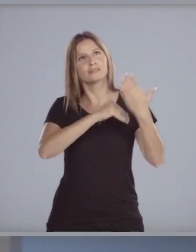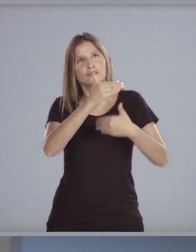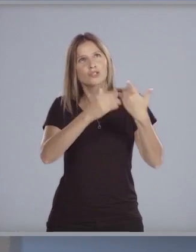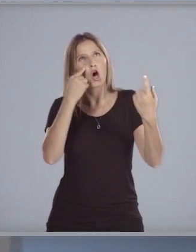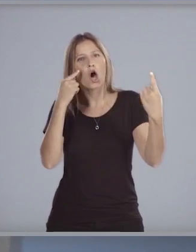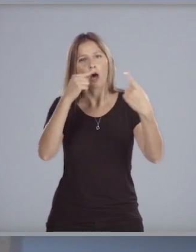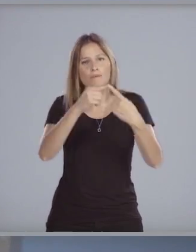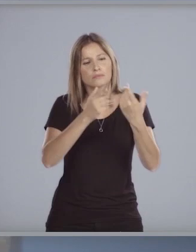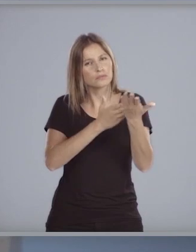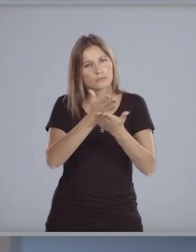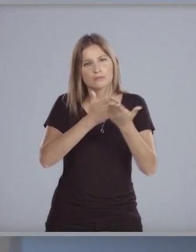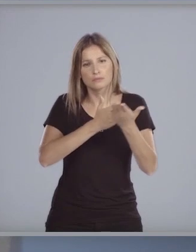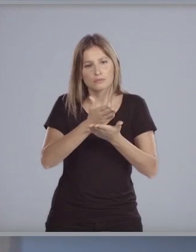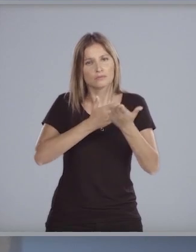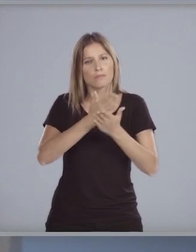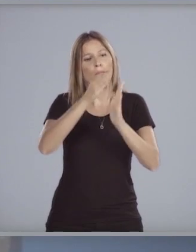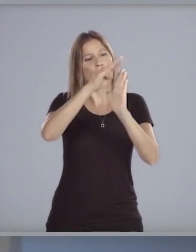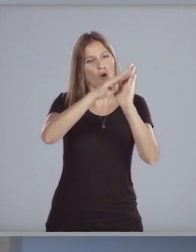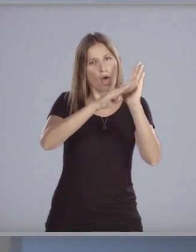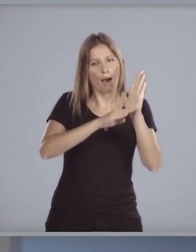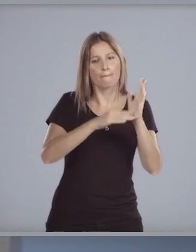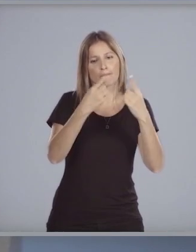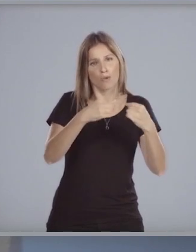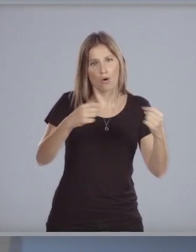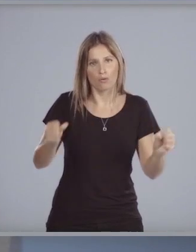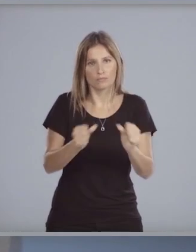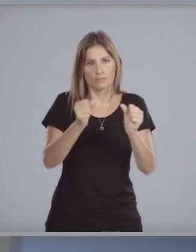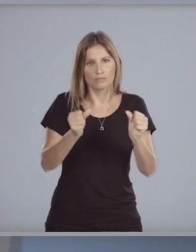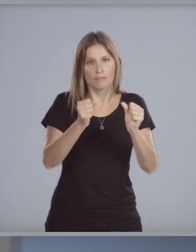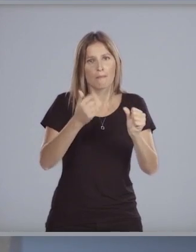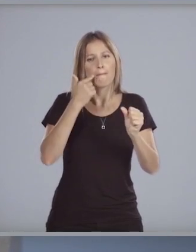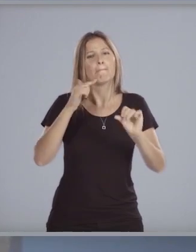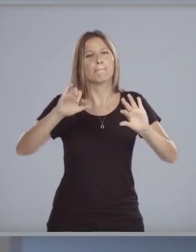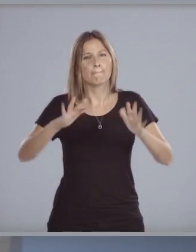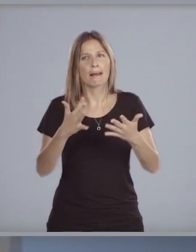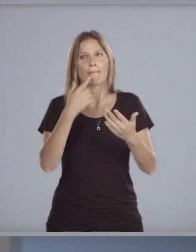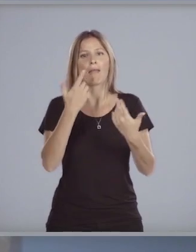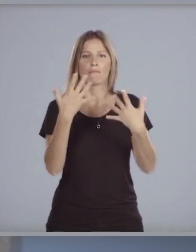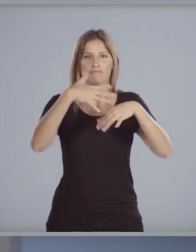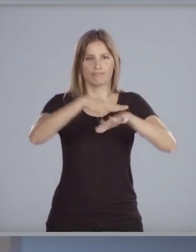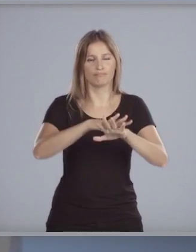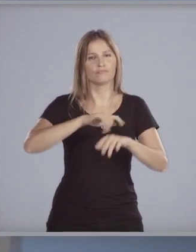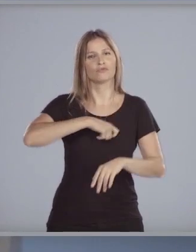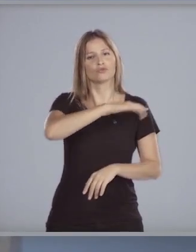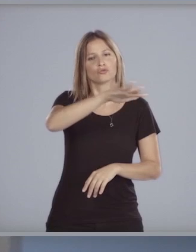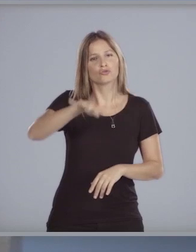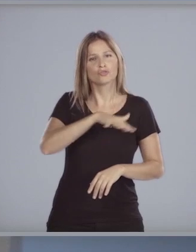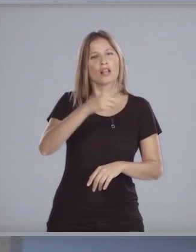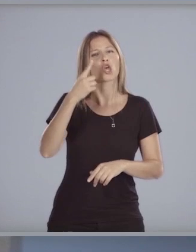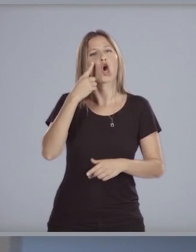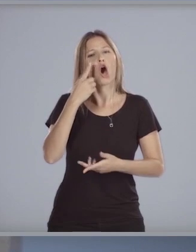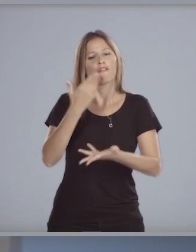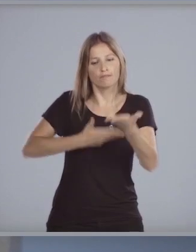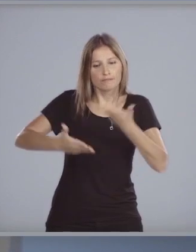permanentemente programas y acciones para la inclusión social y la convivencia